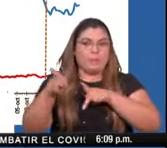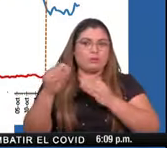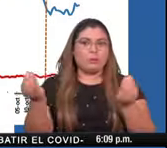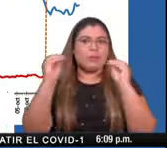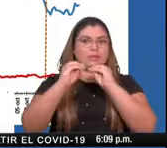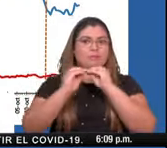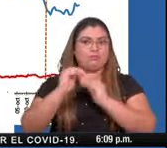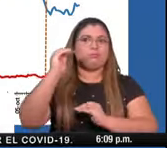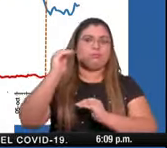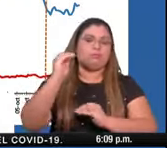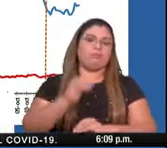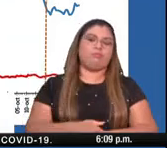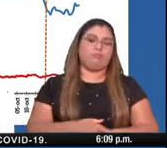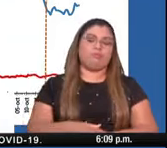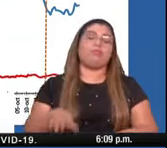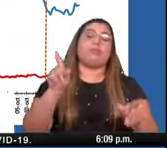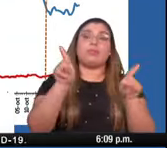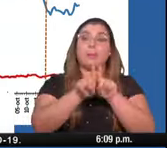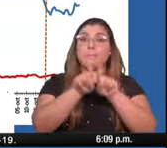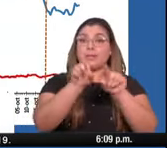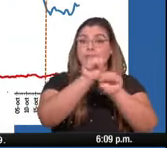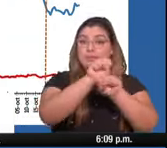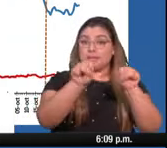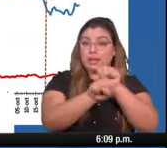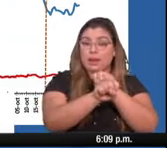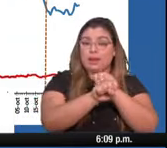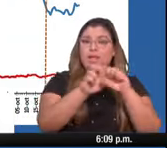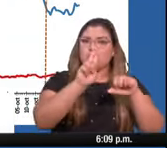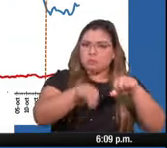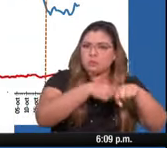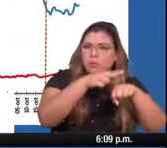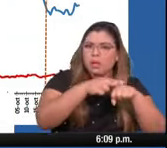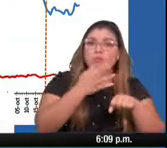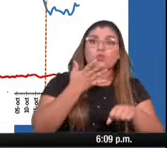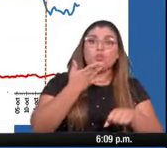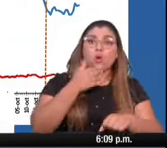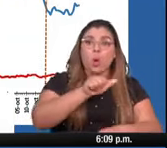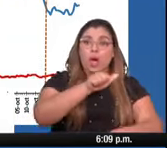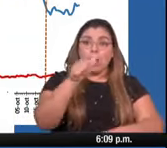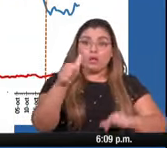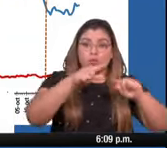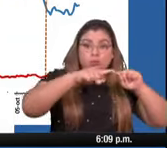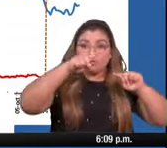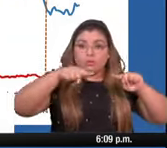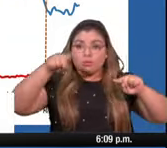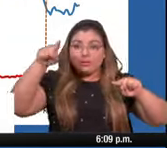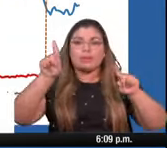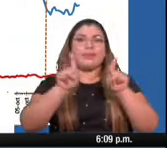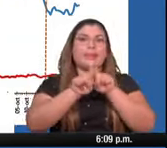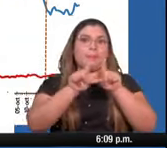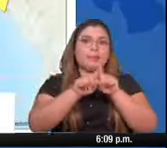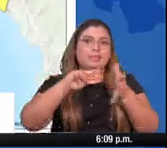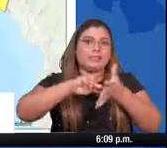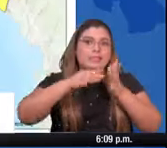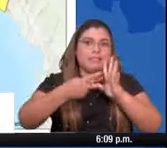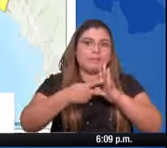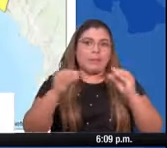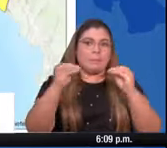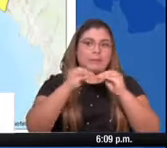forma, en las salas, la línea azul está mostrando también un ligero incremento.